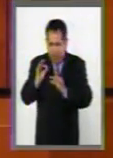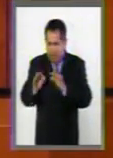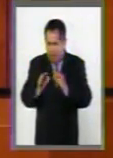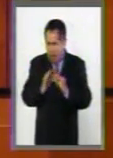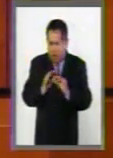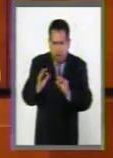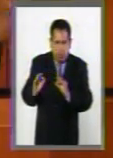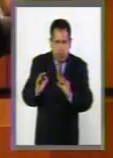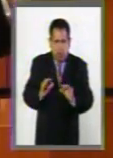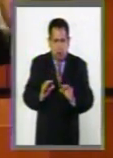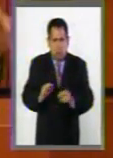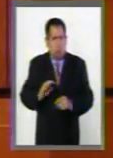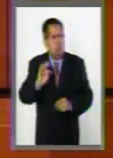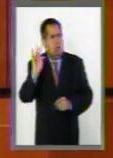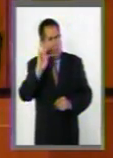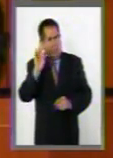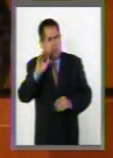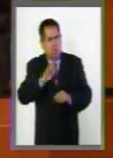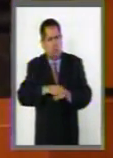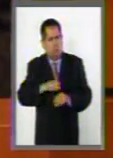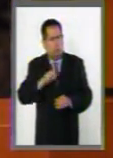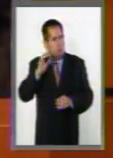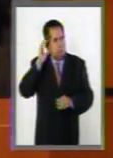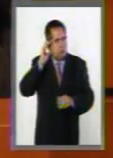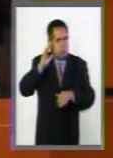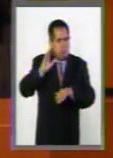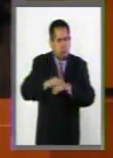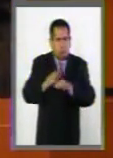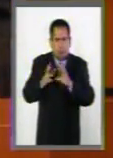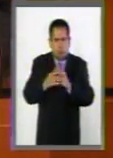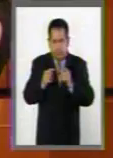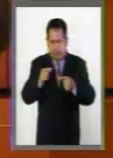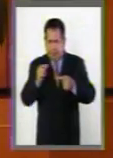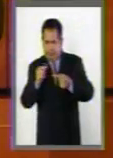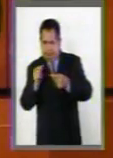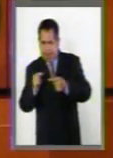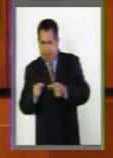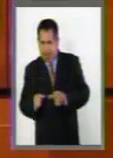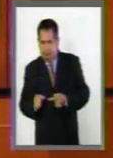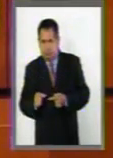Con el permiso de la presidencia.